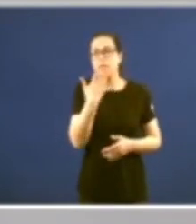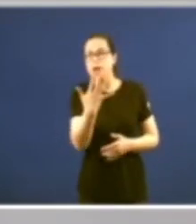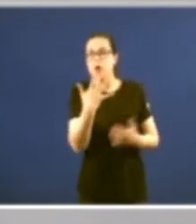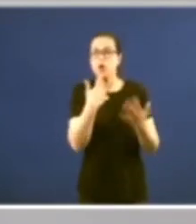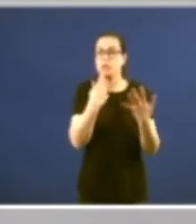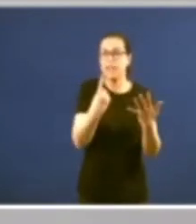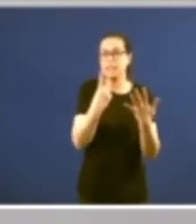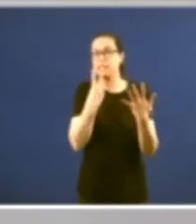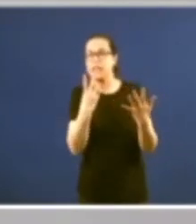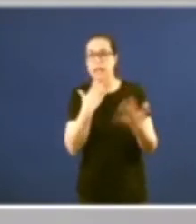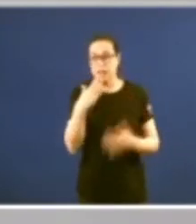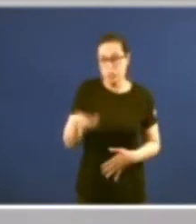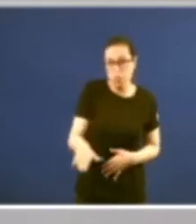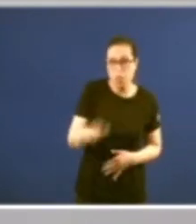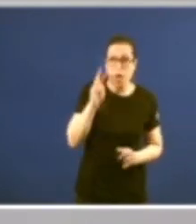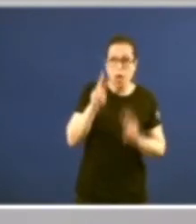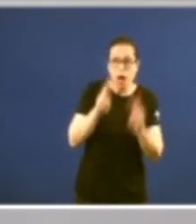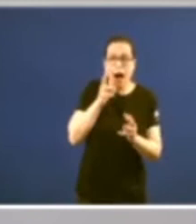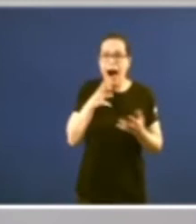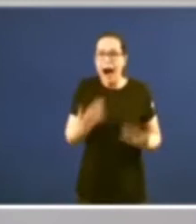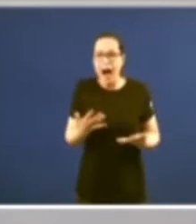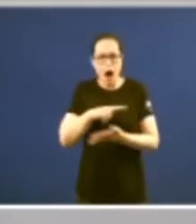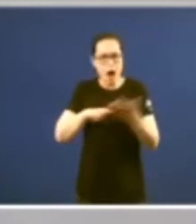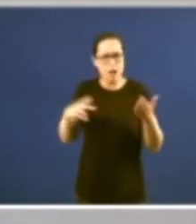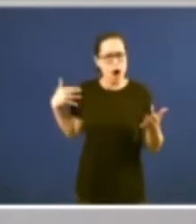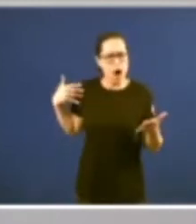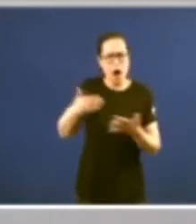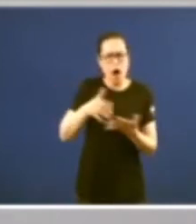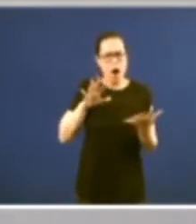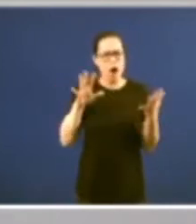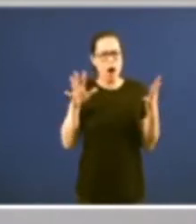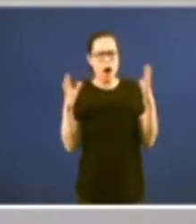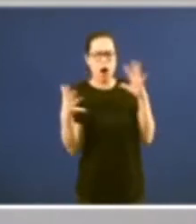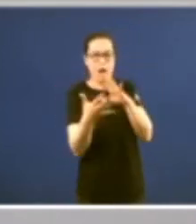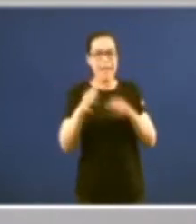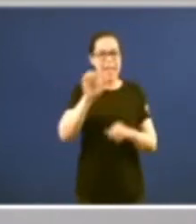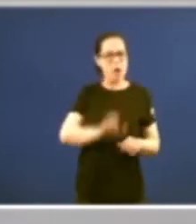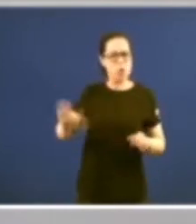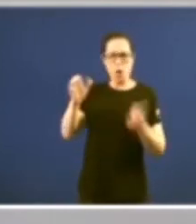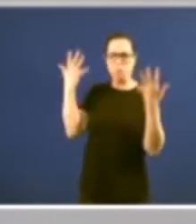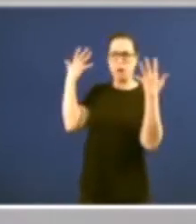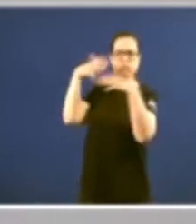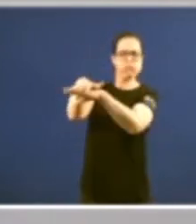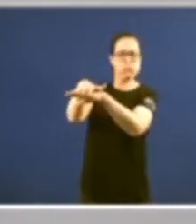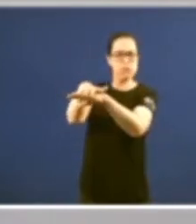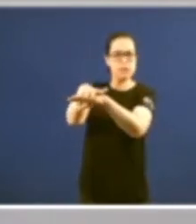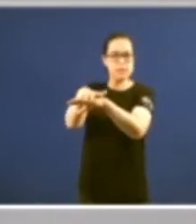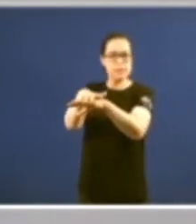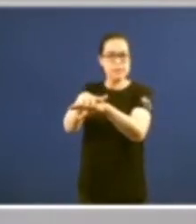y hoy nos encontramos con una Galicia transformada una Galicia integrada en Europa una Galicia plenamente